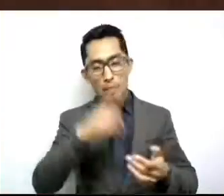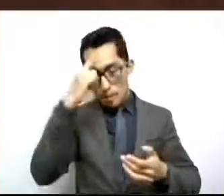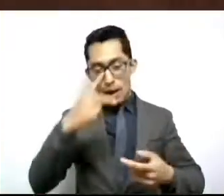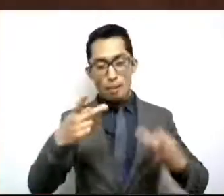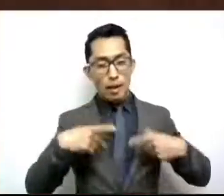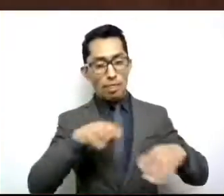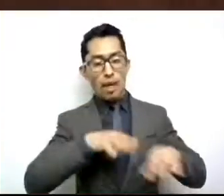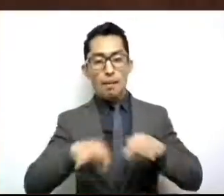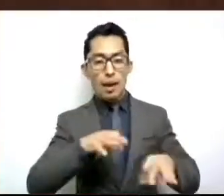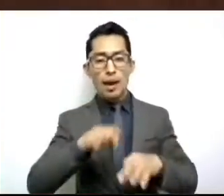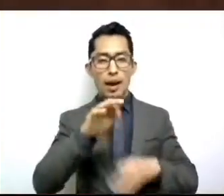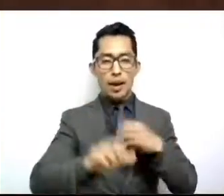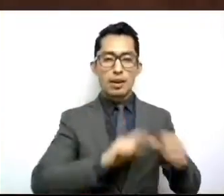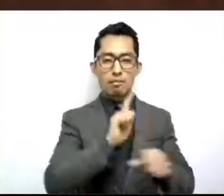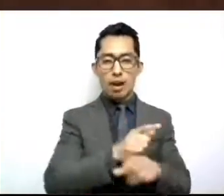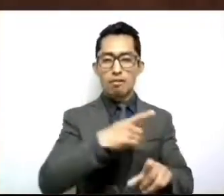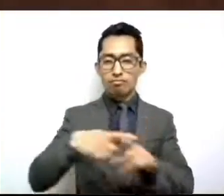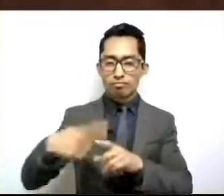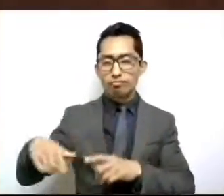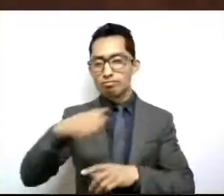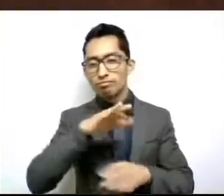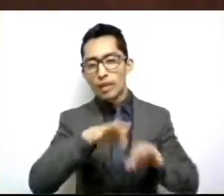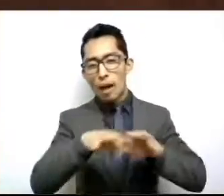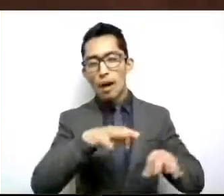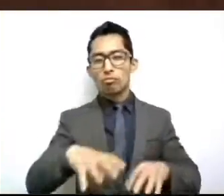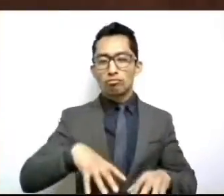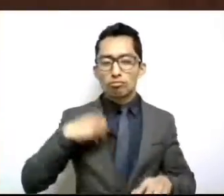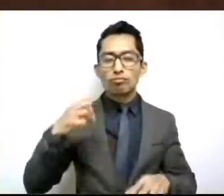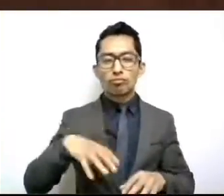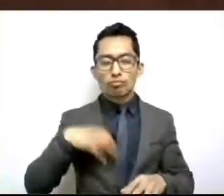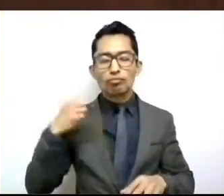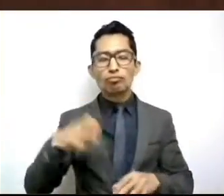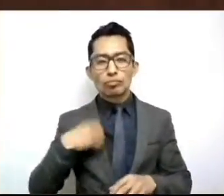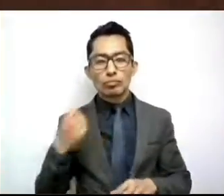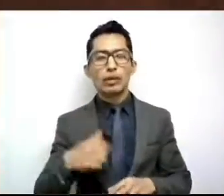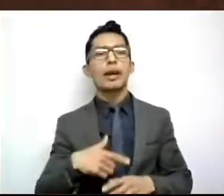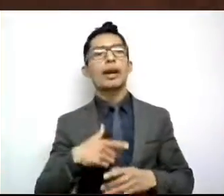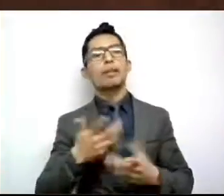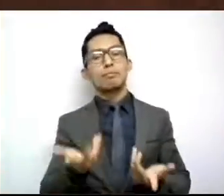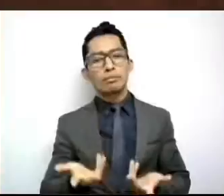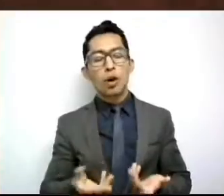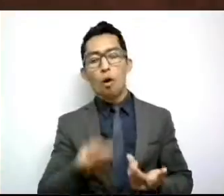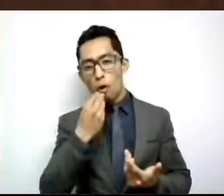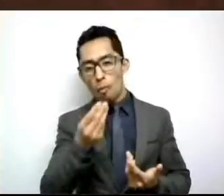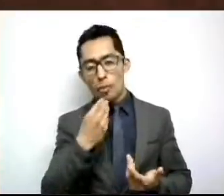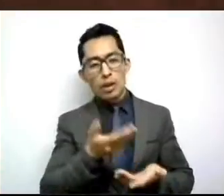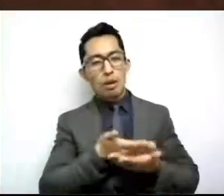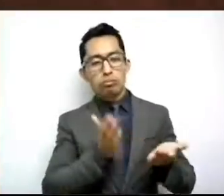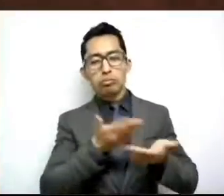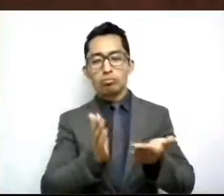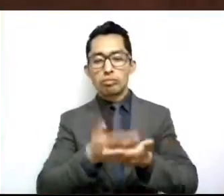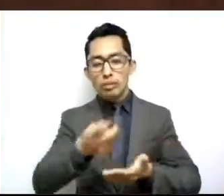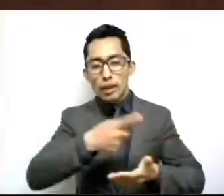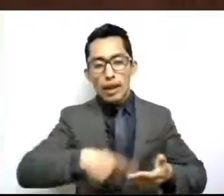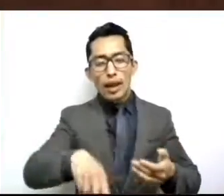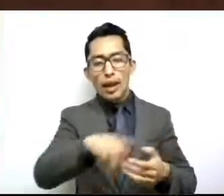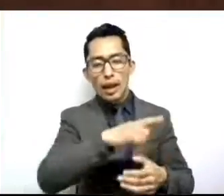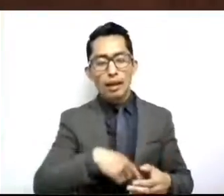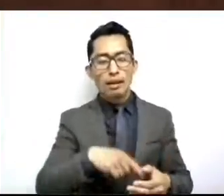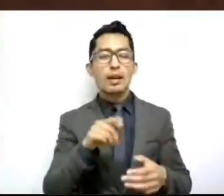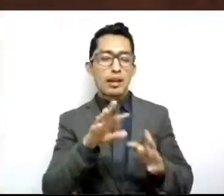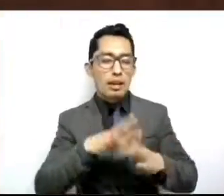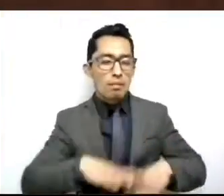Por otro lado, la autosuficiencia alimentaria es uno de los pilares fundamentales